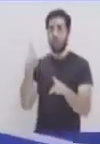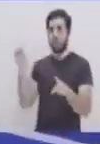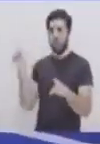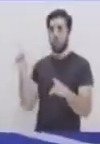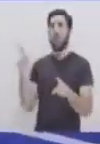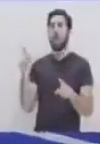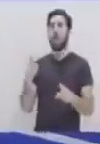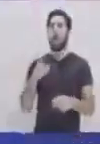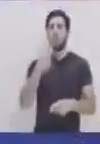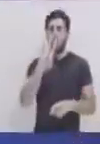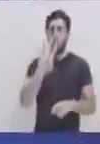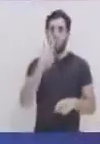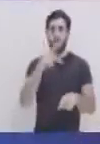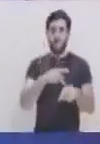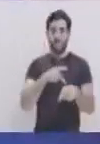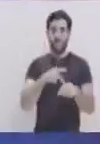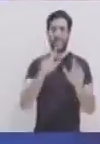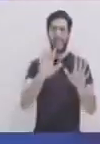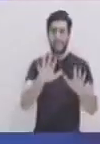4 series de 10